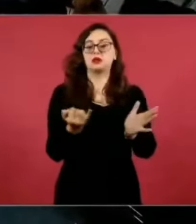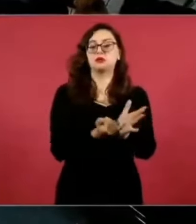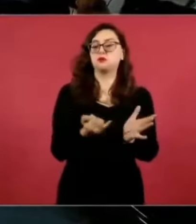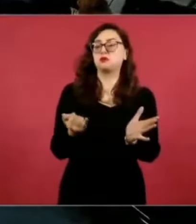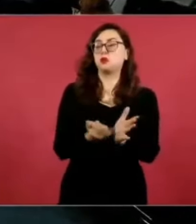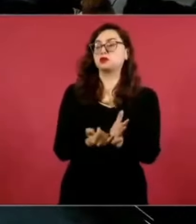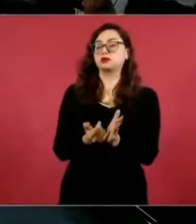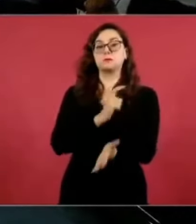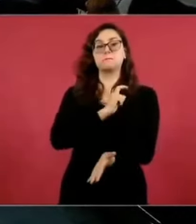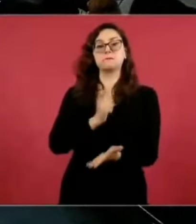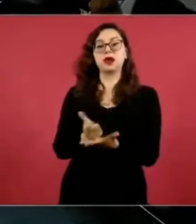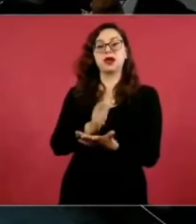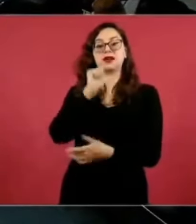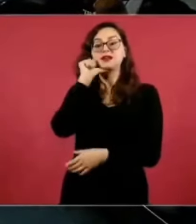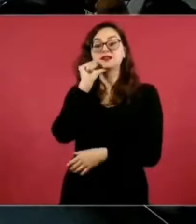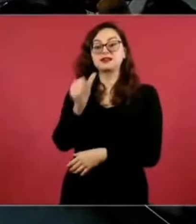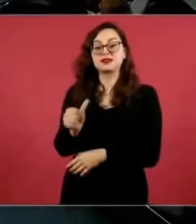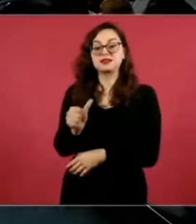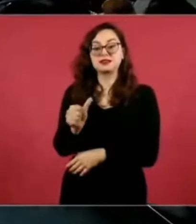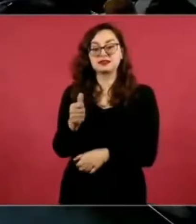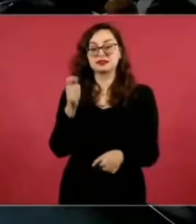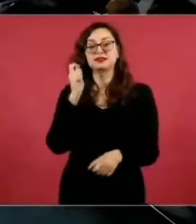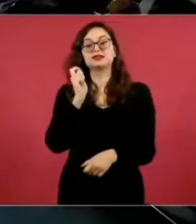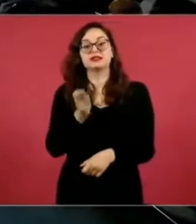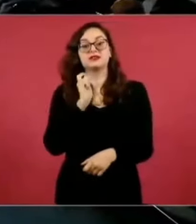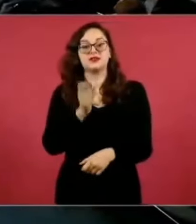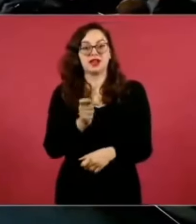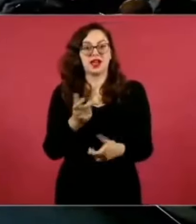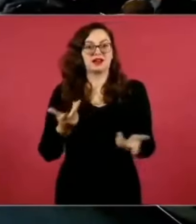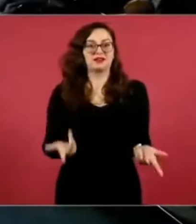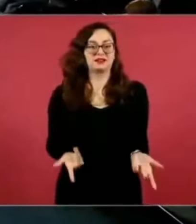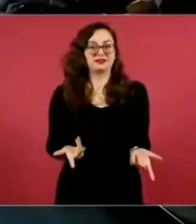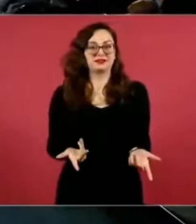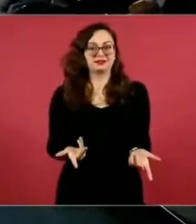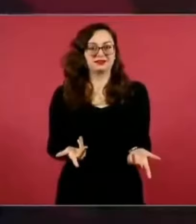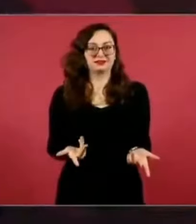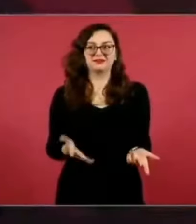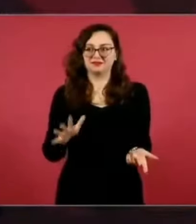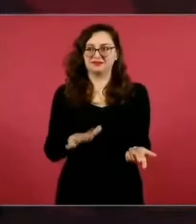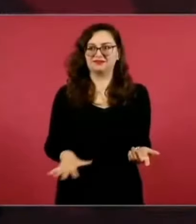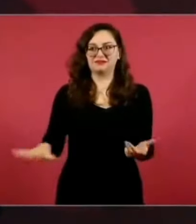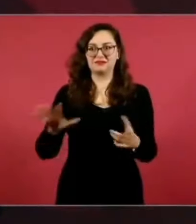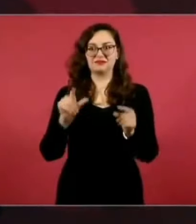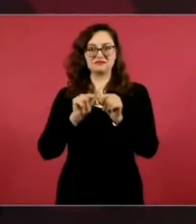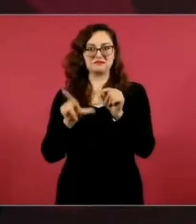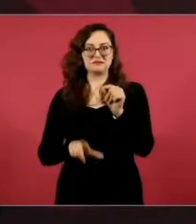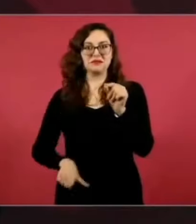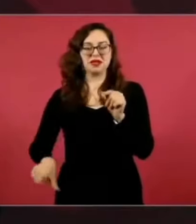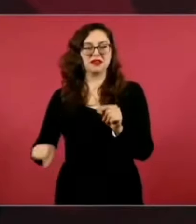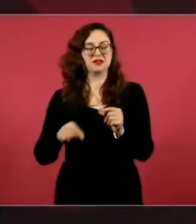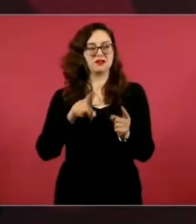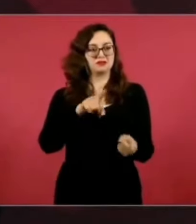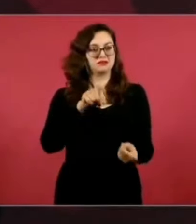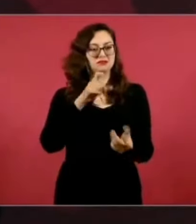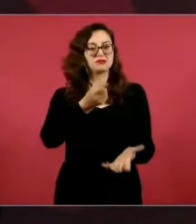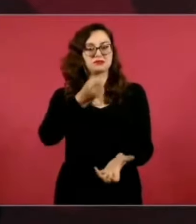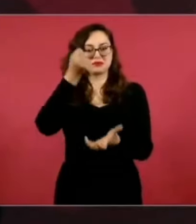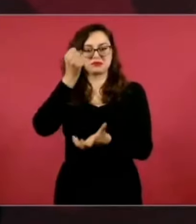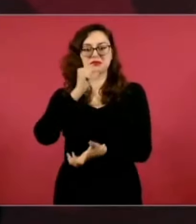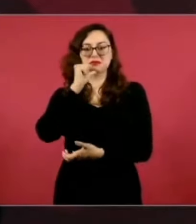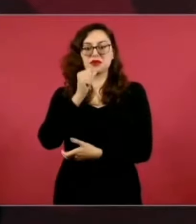son ingresos que no llegan a la hacienda pública